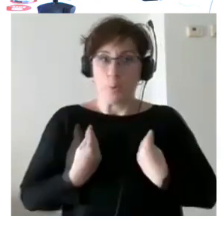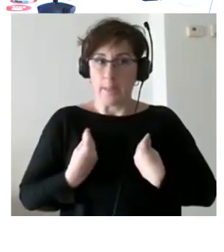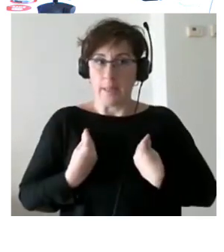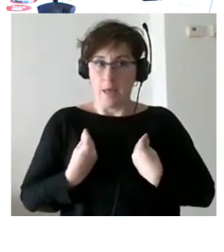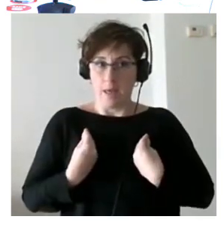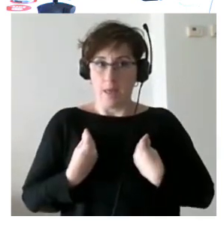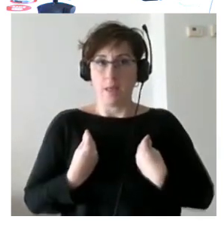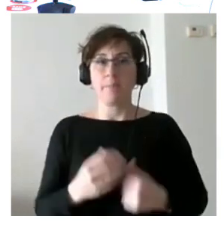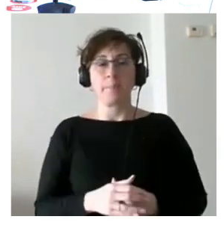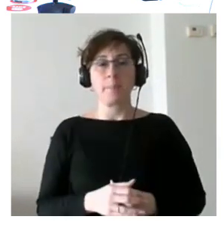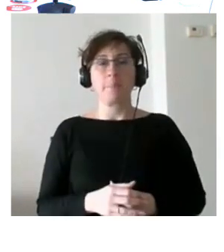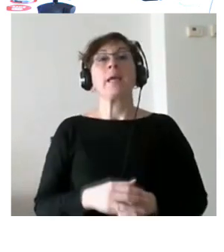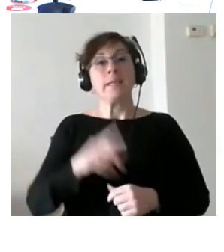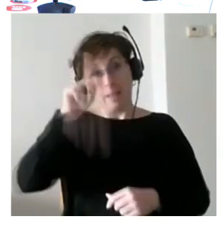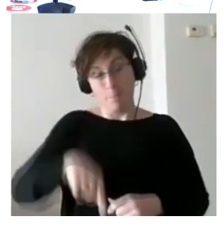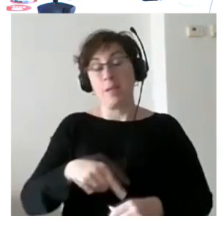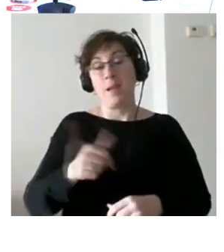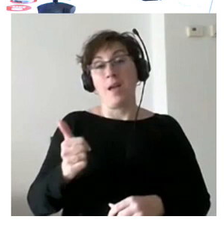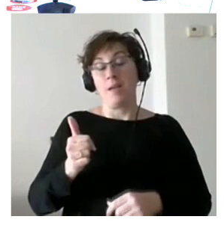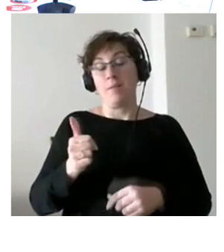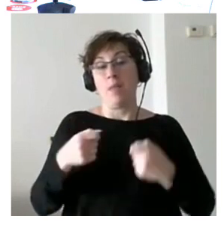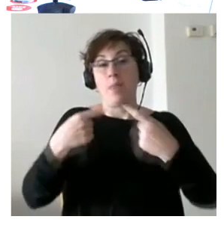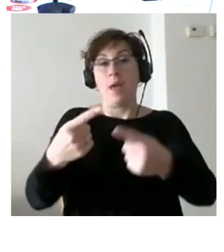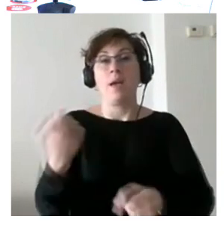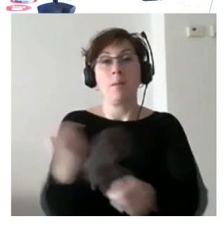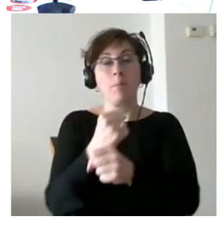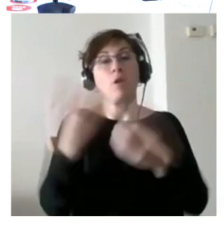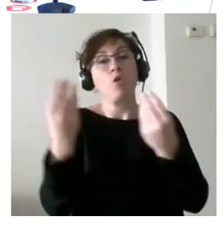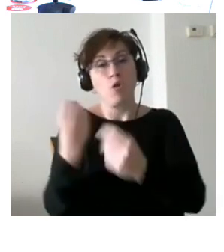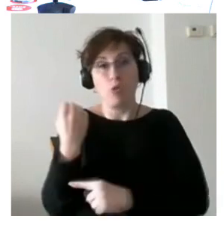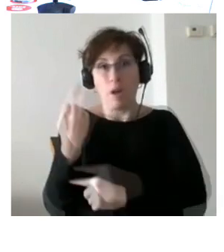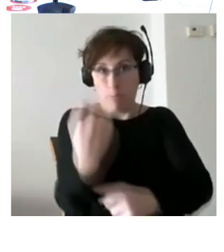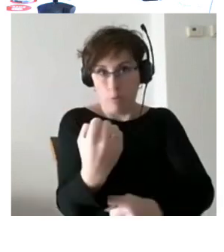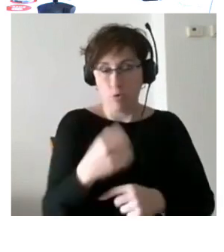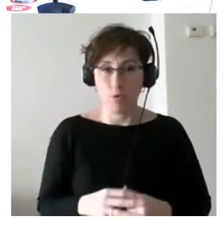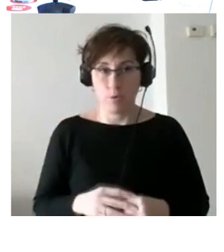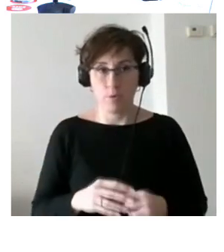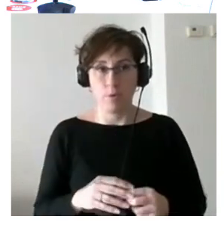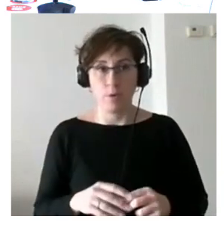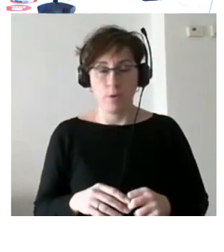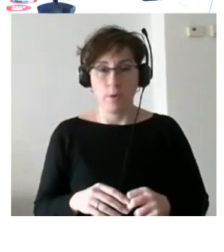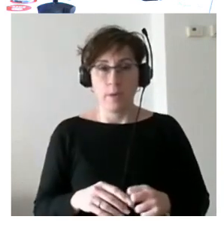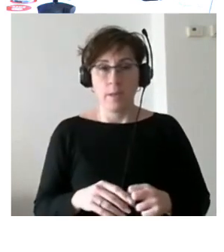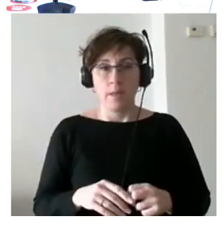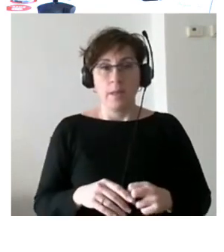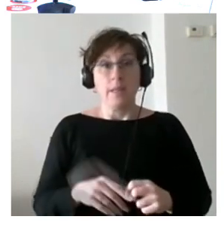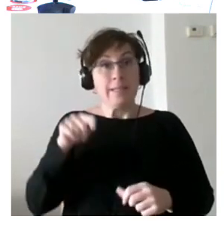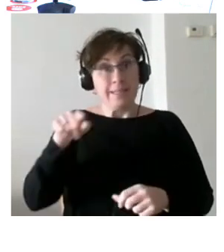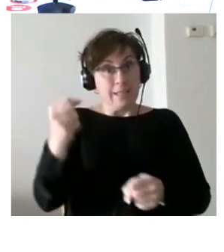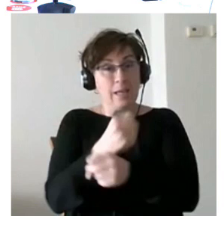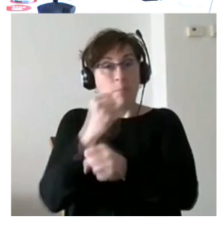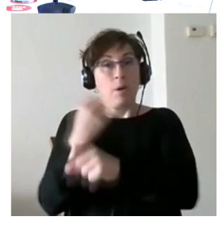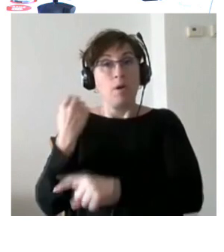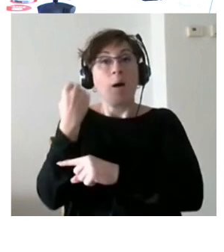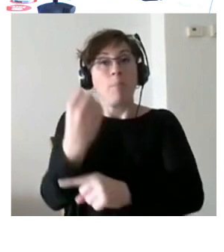está muy basado en el empleo con apoyo Entonces, el empleo con apoyo establece como principio fundamental el rechazo